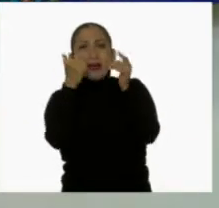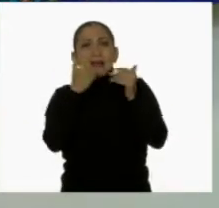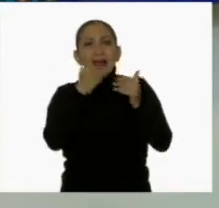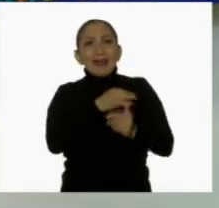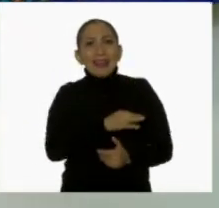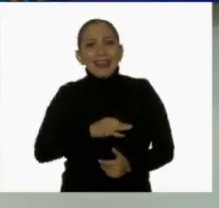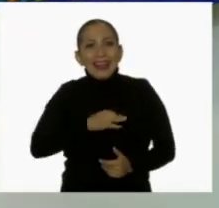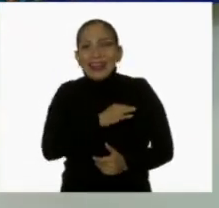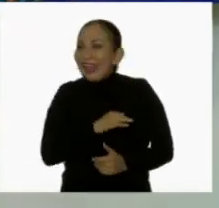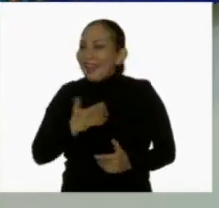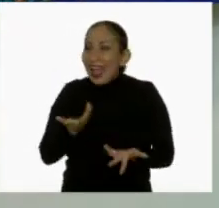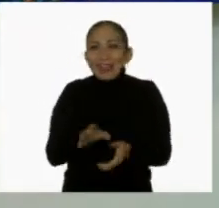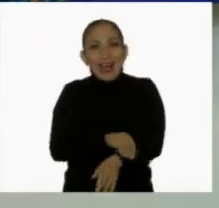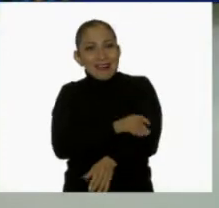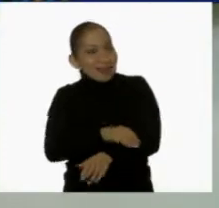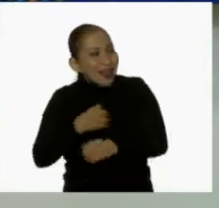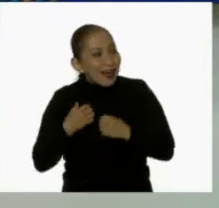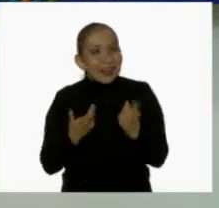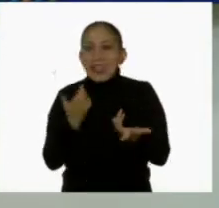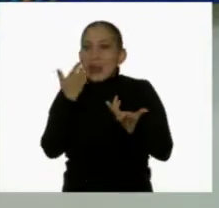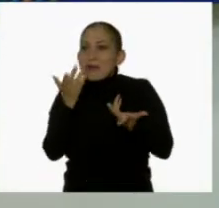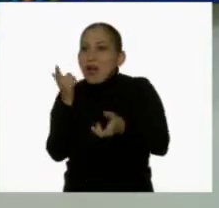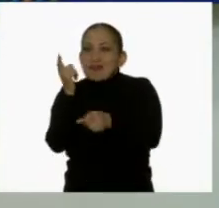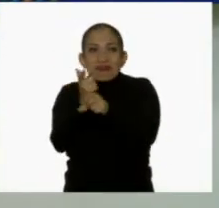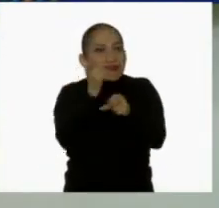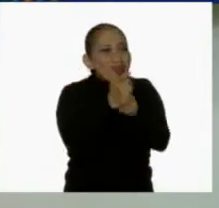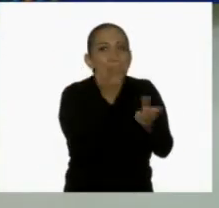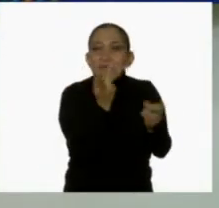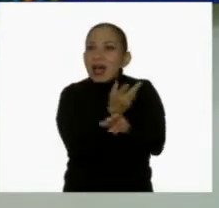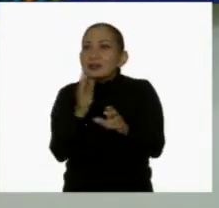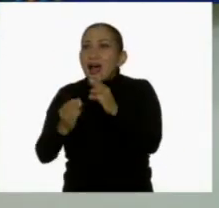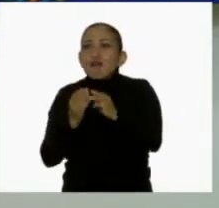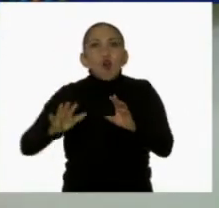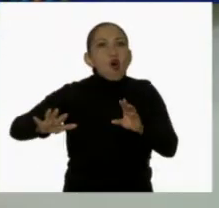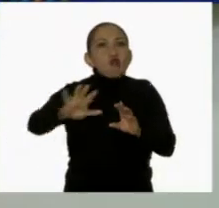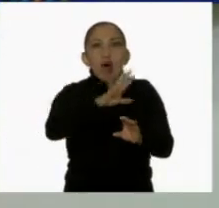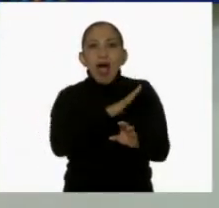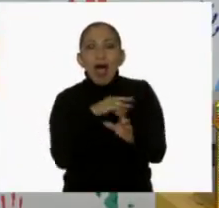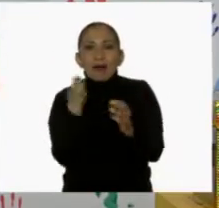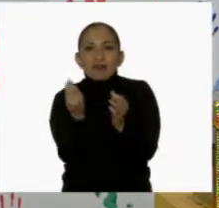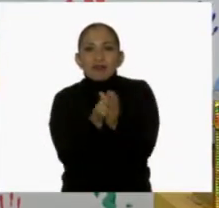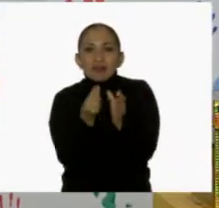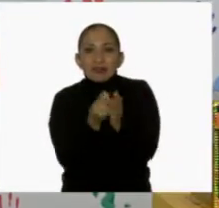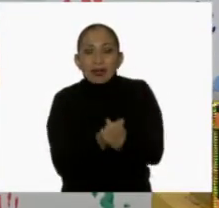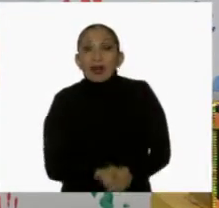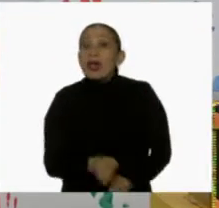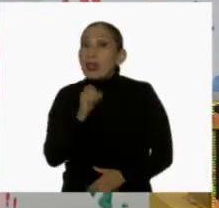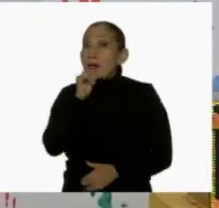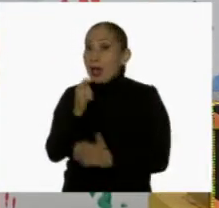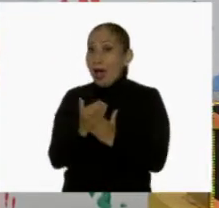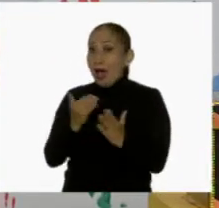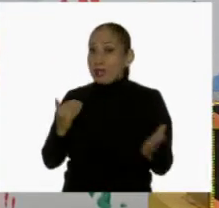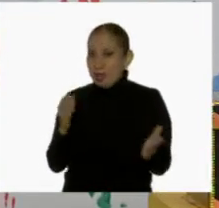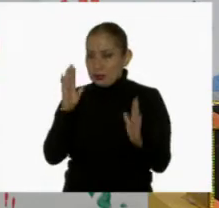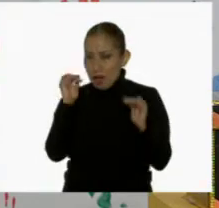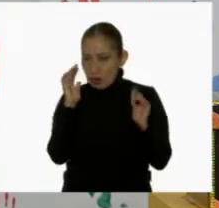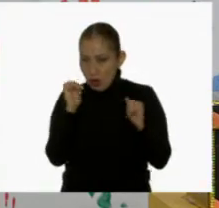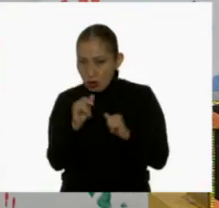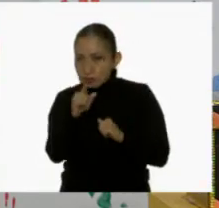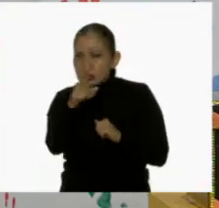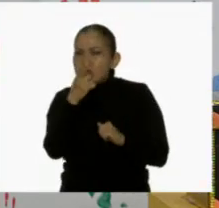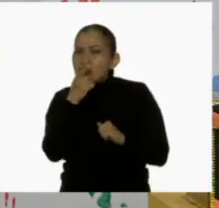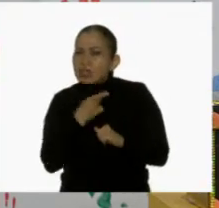humor, con muchísima energía y queremos descubrir todo lo que el mundo tiene para nosotros. Y antes de despedirnos,